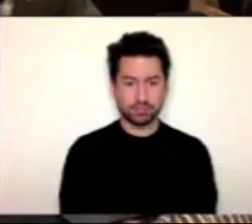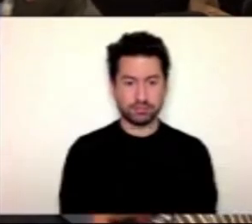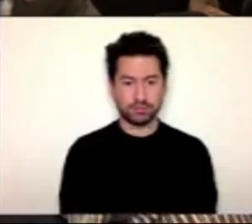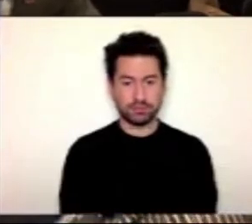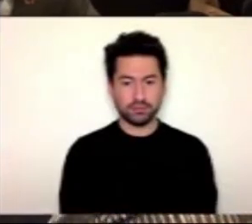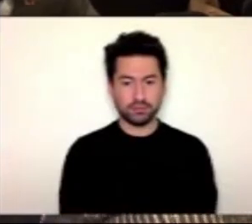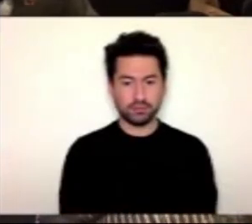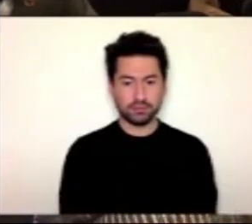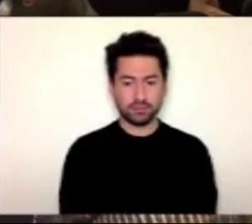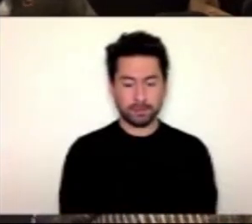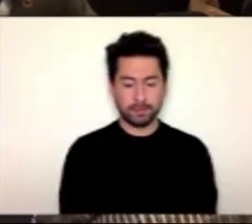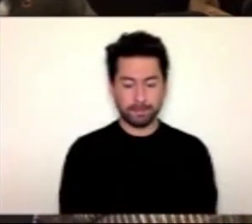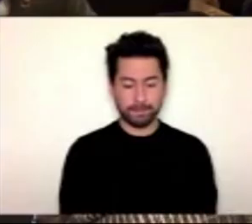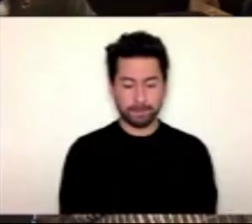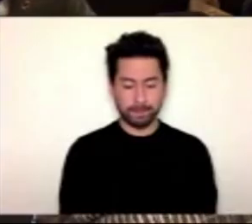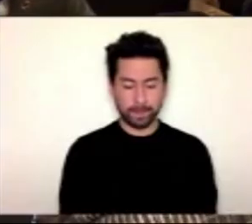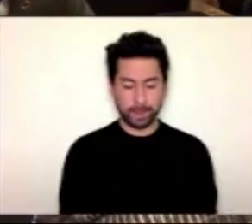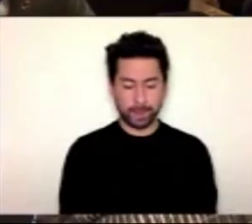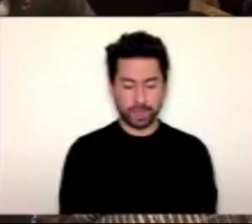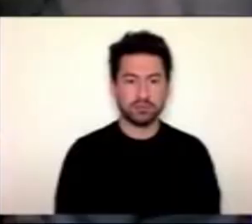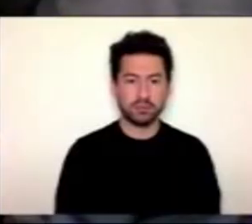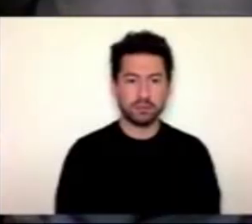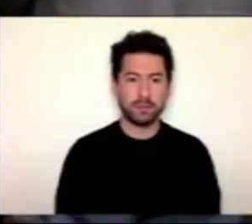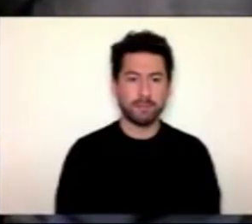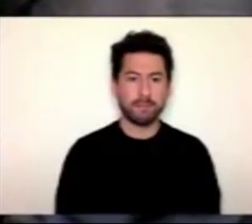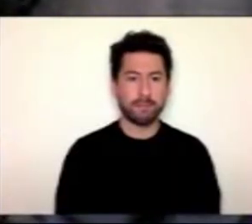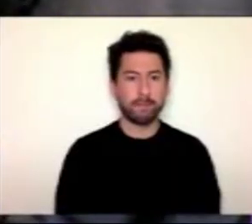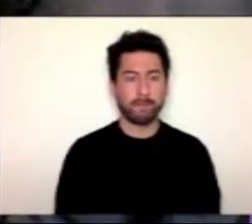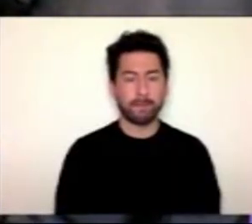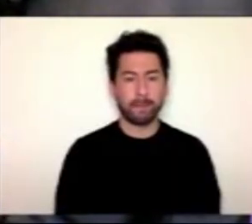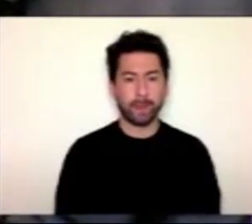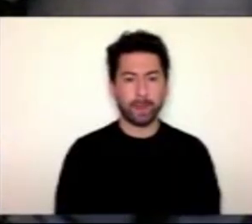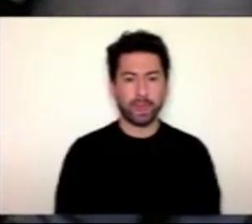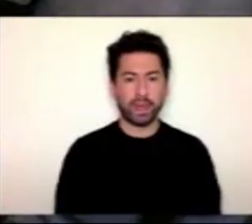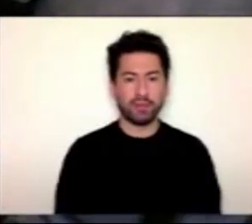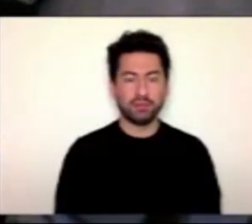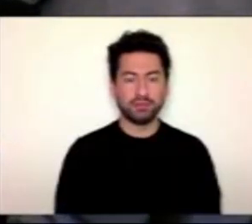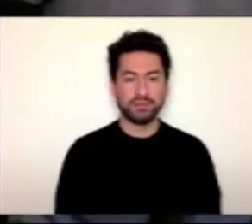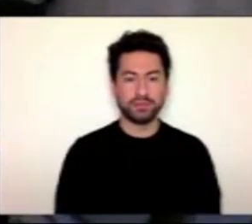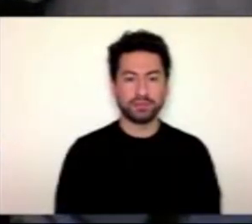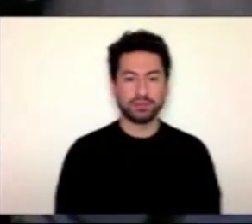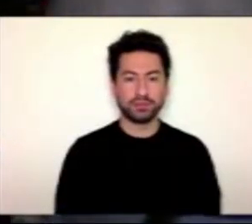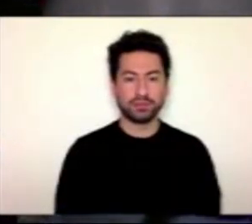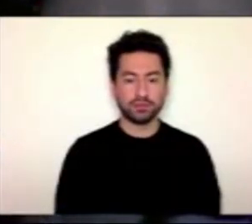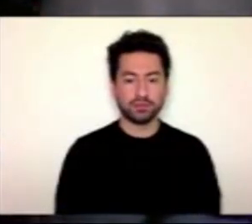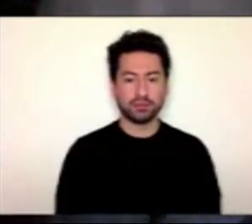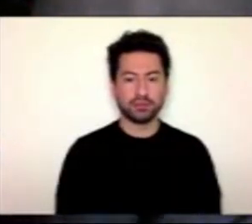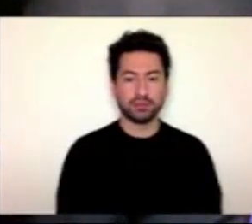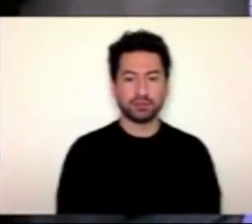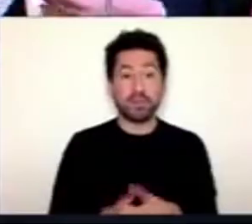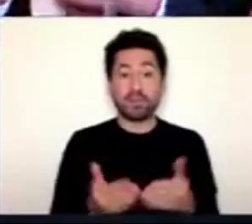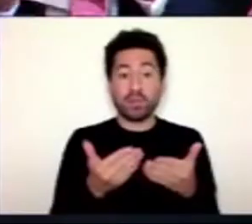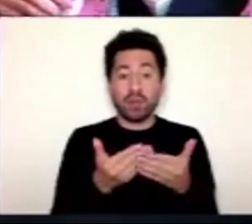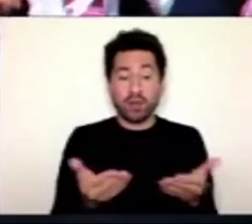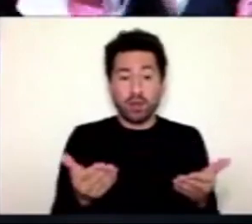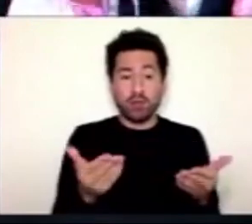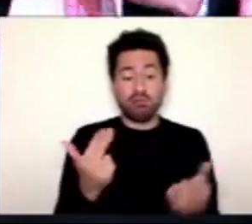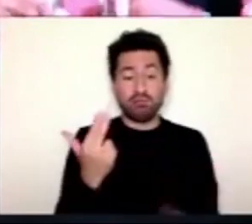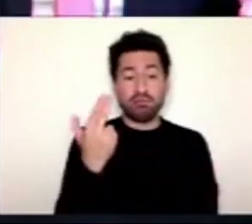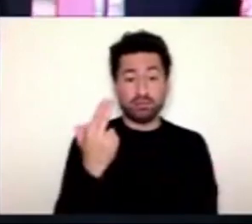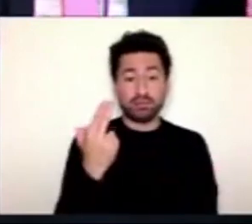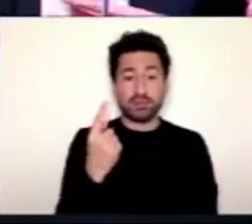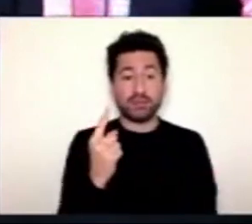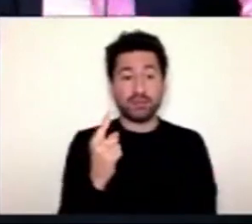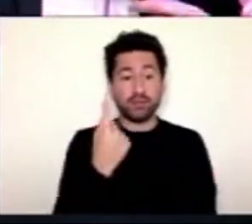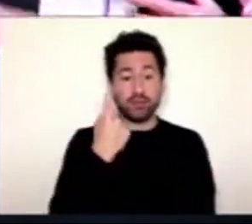esto termina, esto no va. Expone que los retos aún continúan y es necesario implementar estrategias de desarrollo económico apegadas